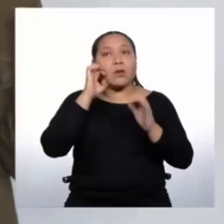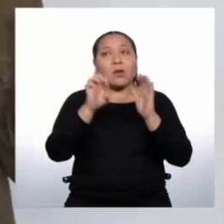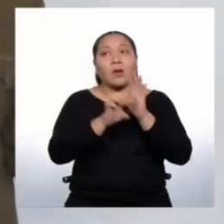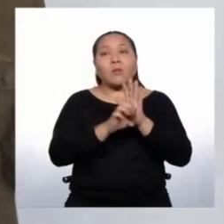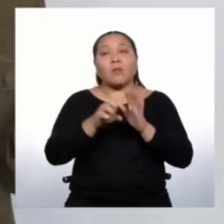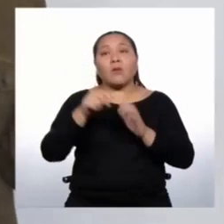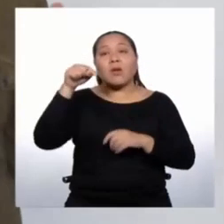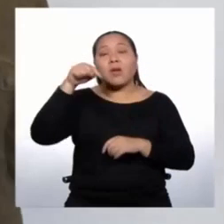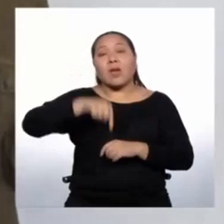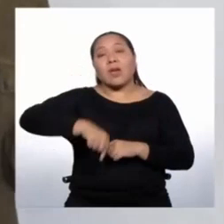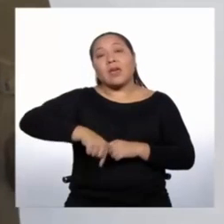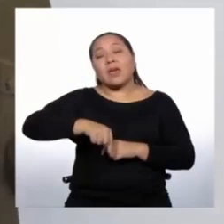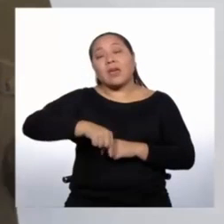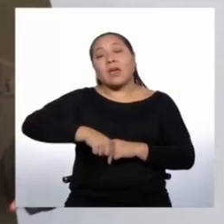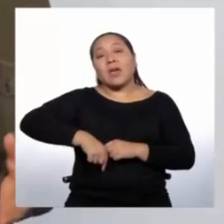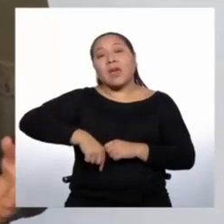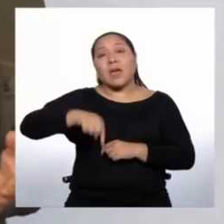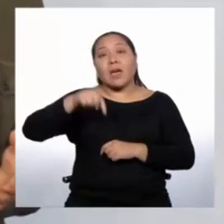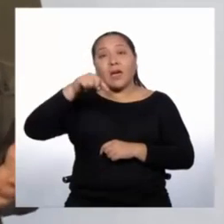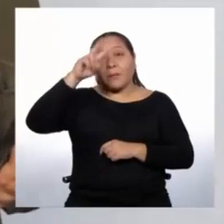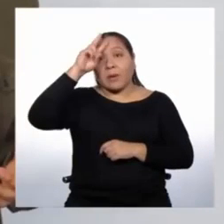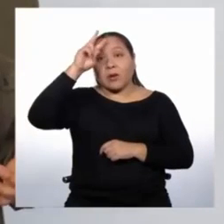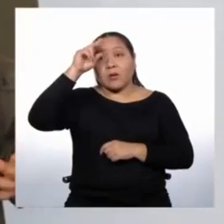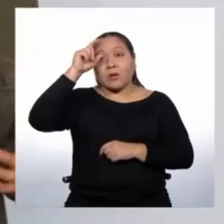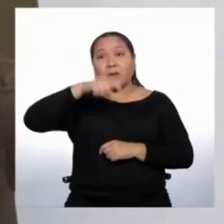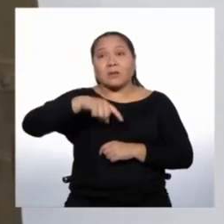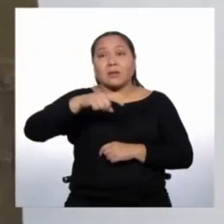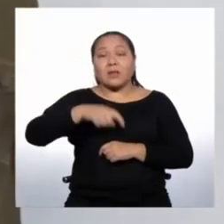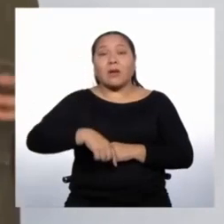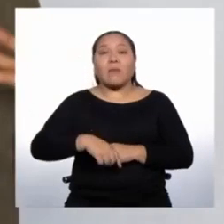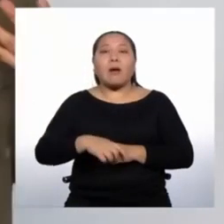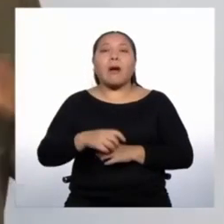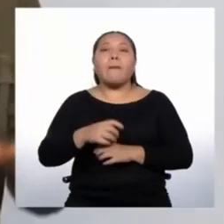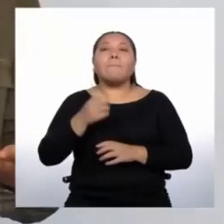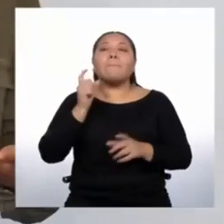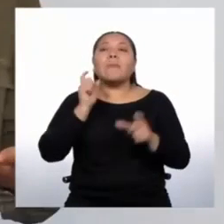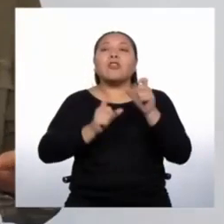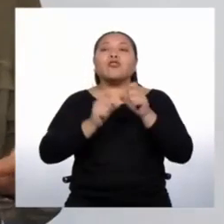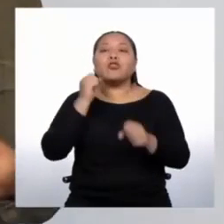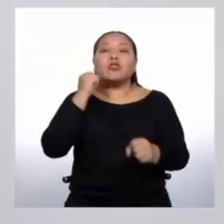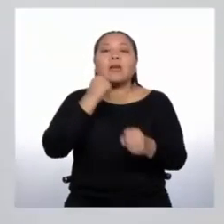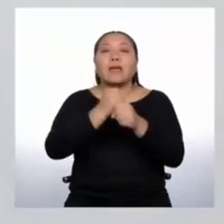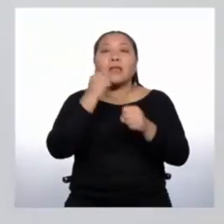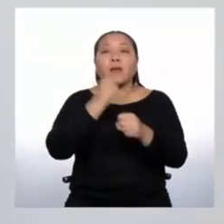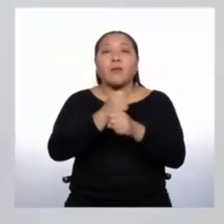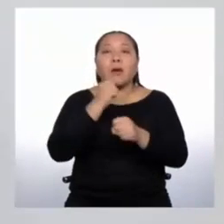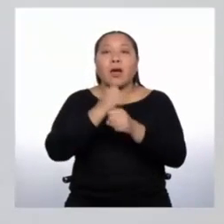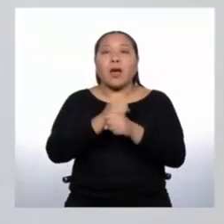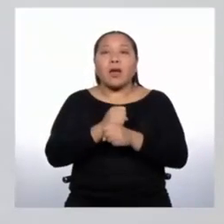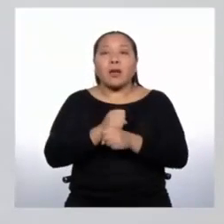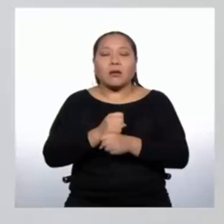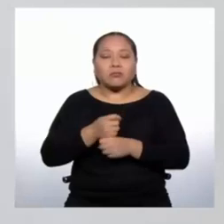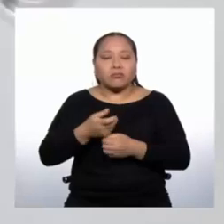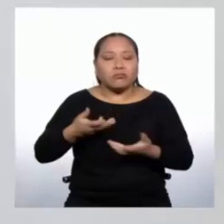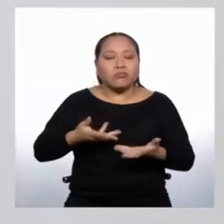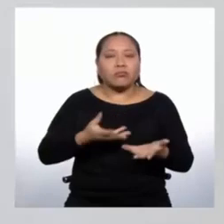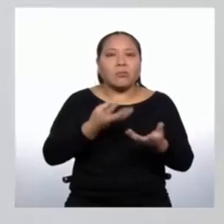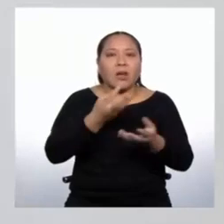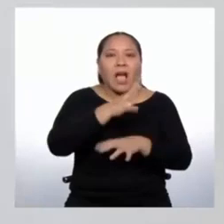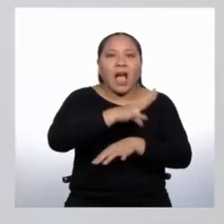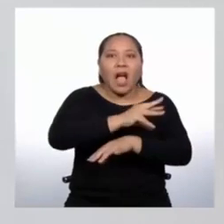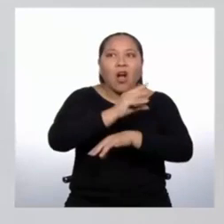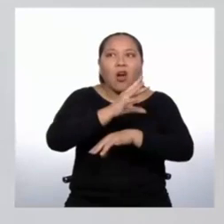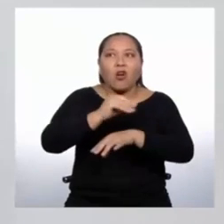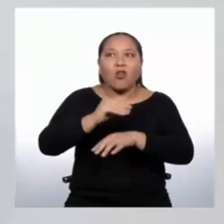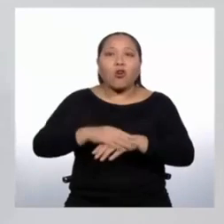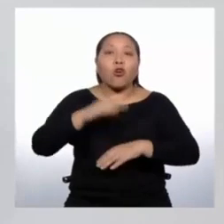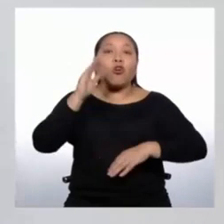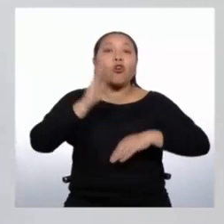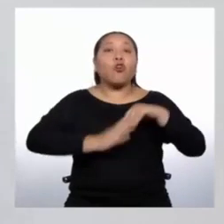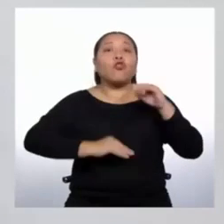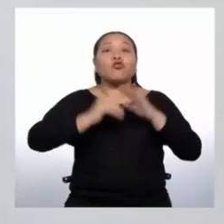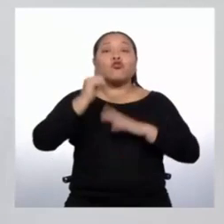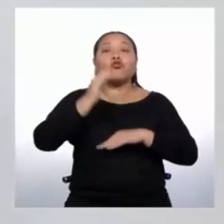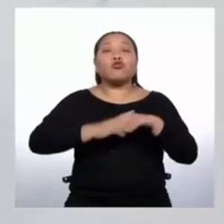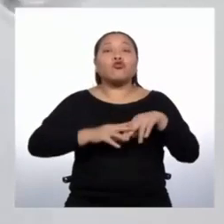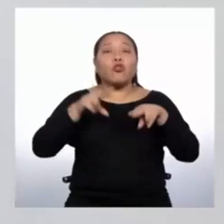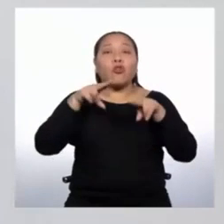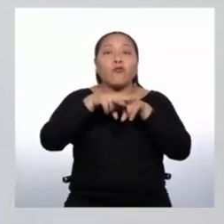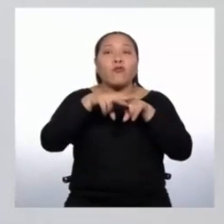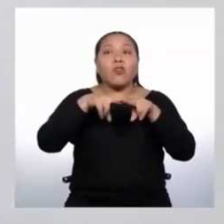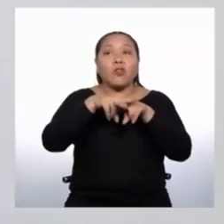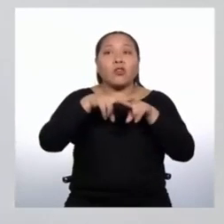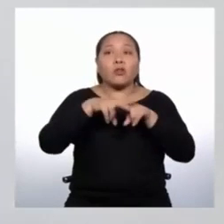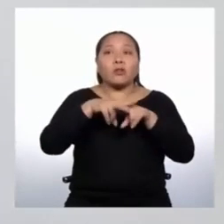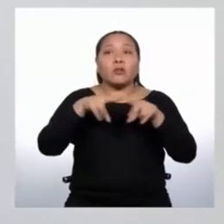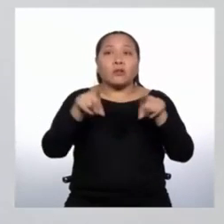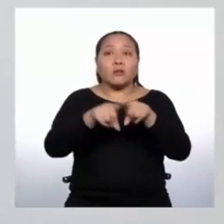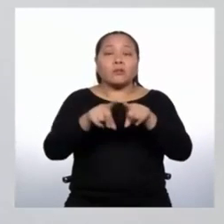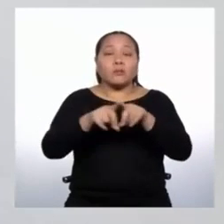necesitaba mano de obra para trabajar en los campos de algodón, en la construcción de ferrocarriles y también en las